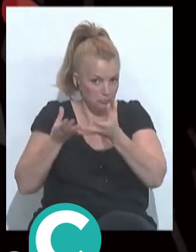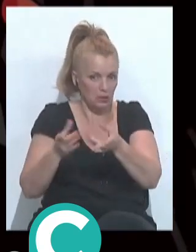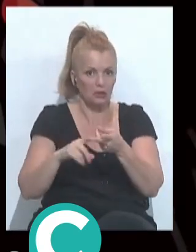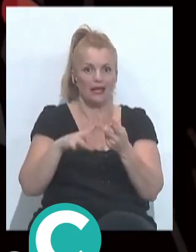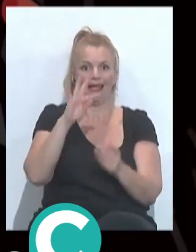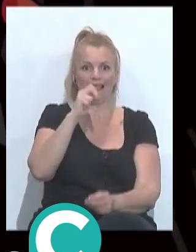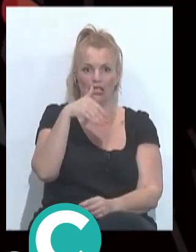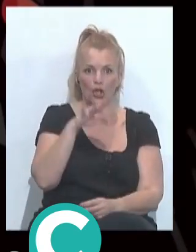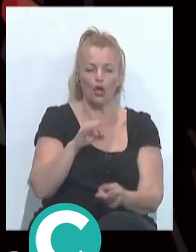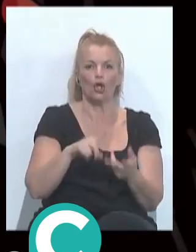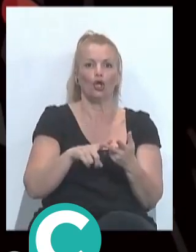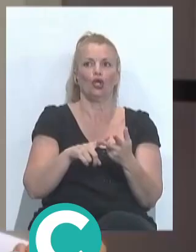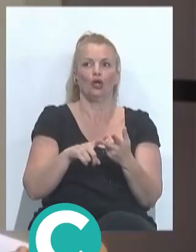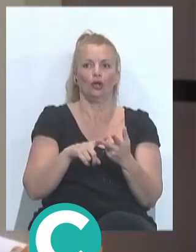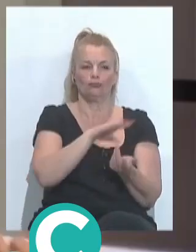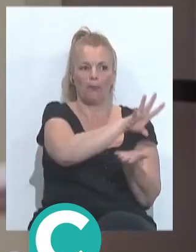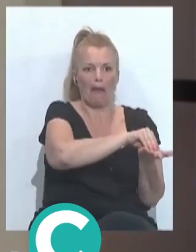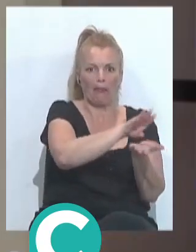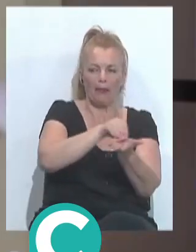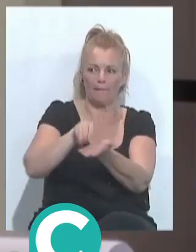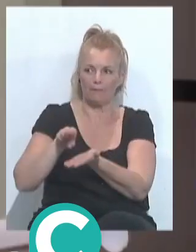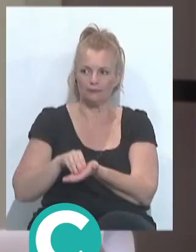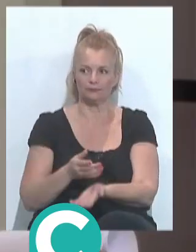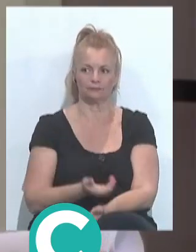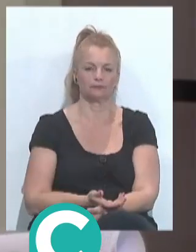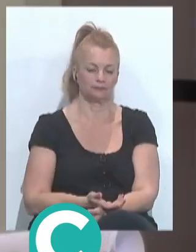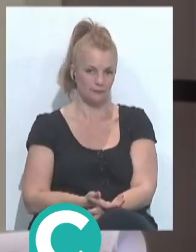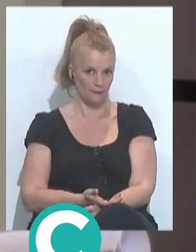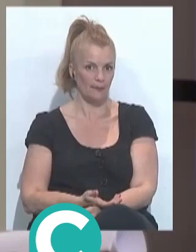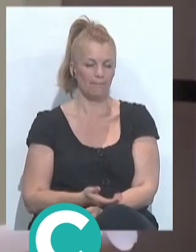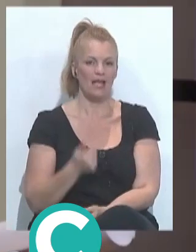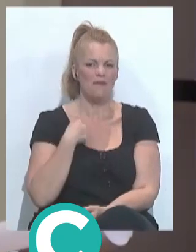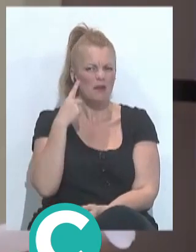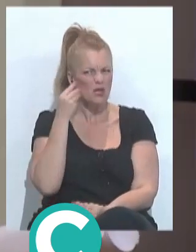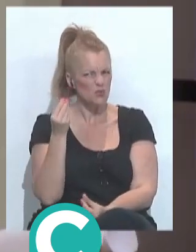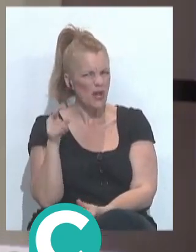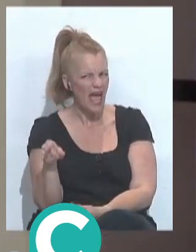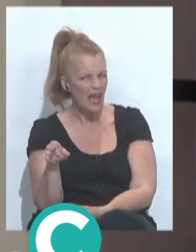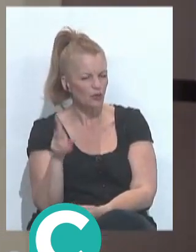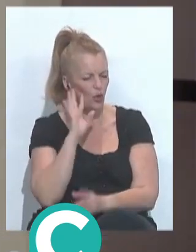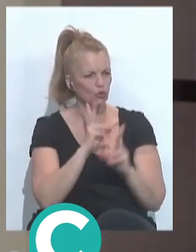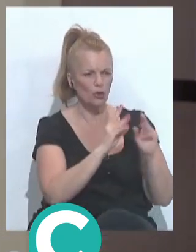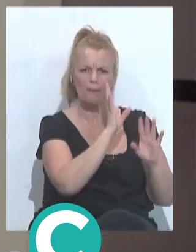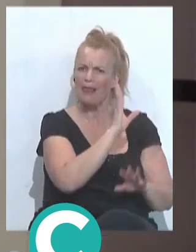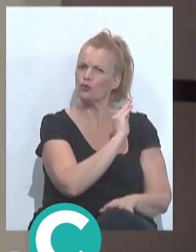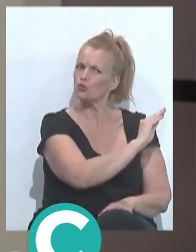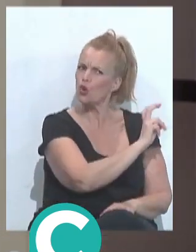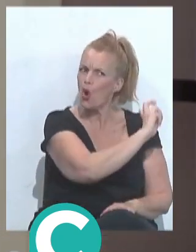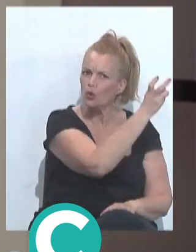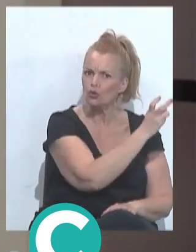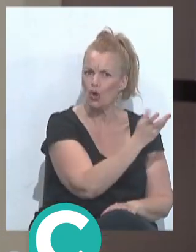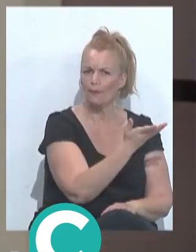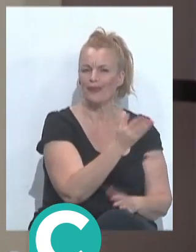carapapas de tino tenía música si todos los años escuchamos agrupaciones y me a me suena esto de este trozo de no sé qué vale pero bueno